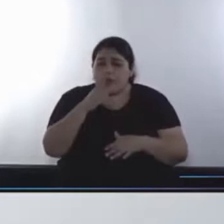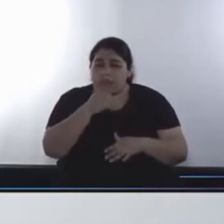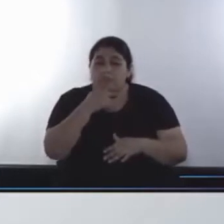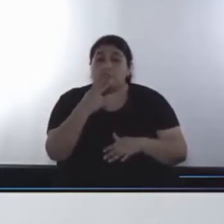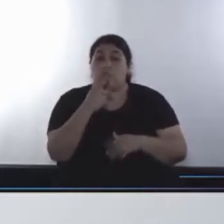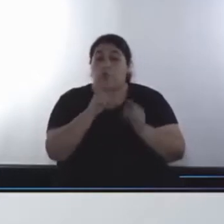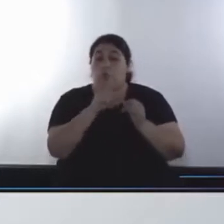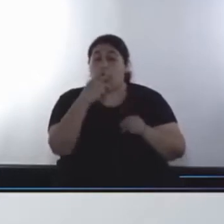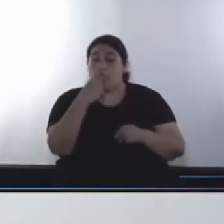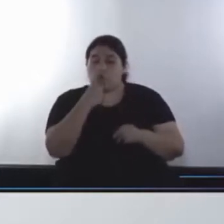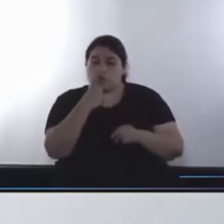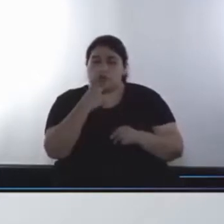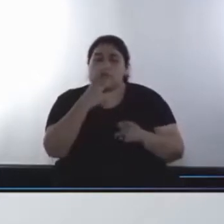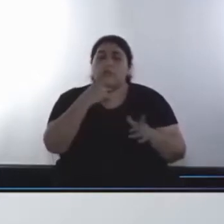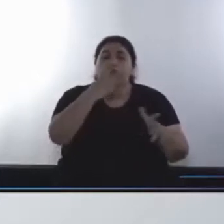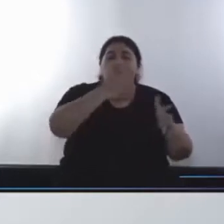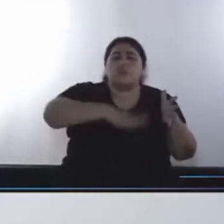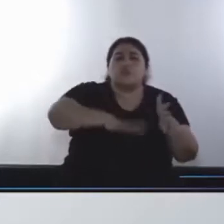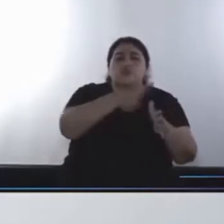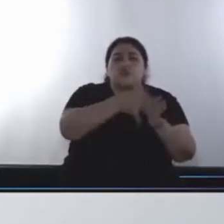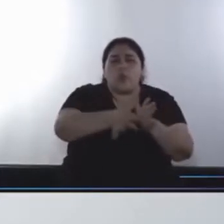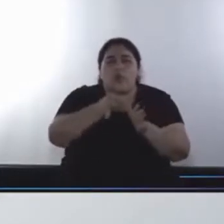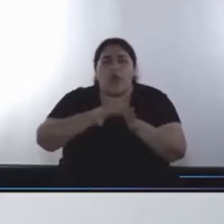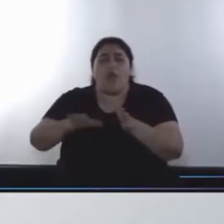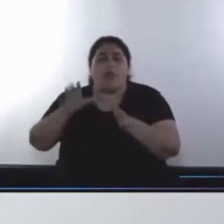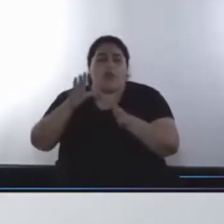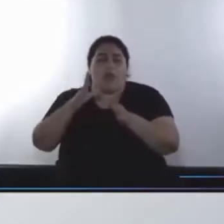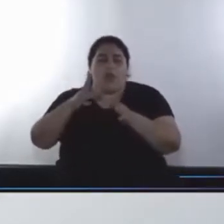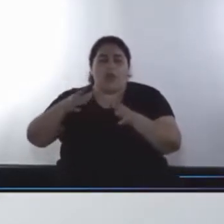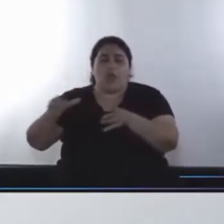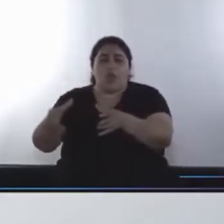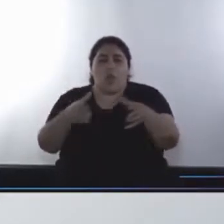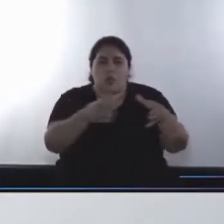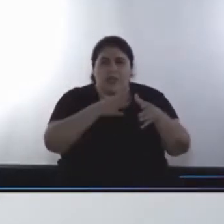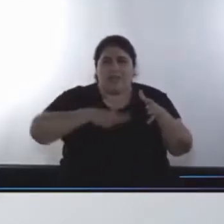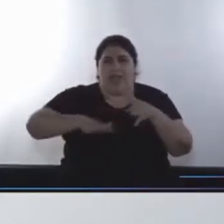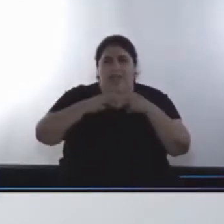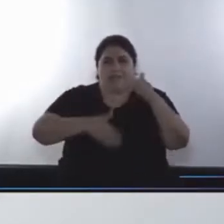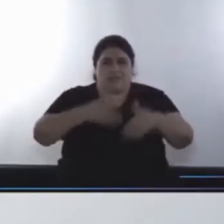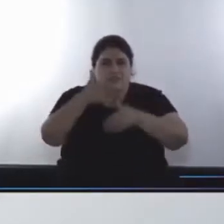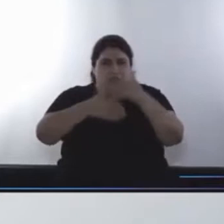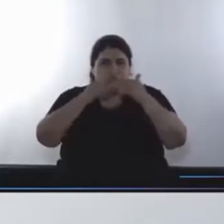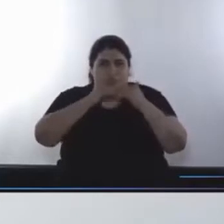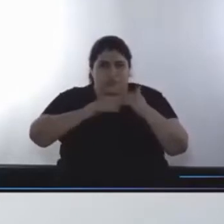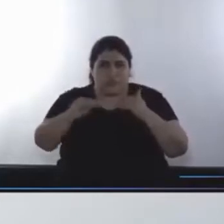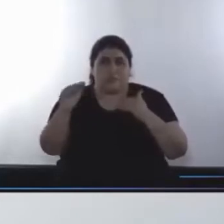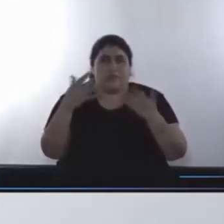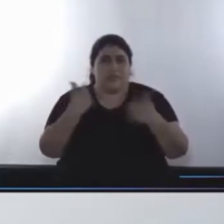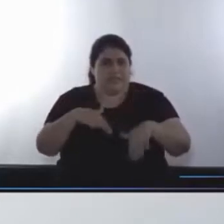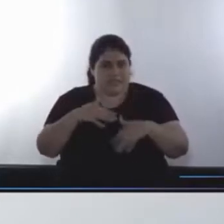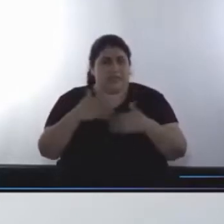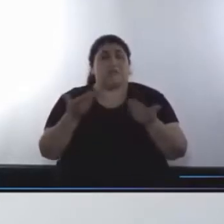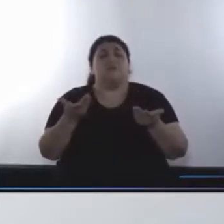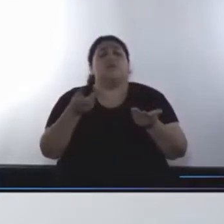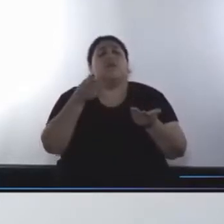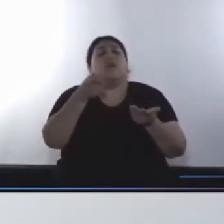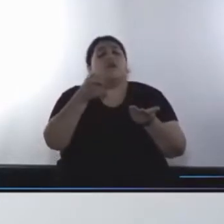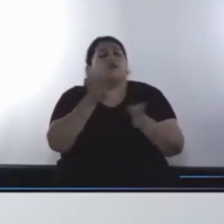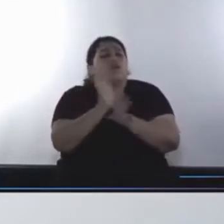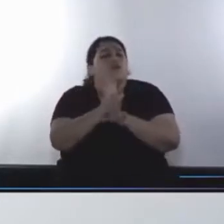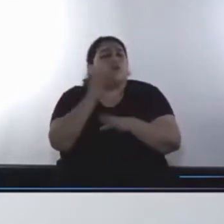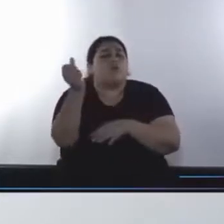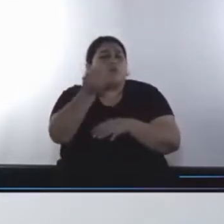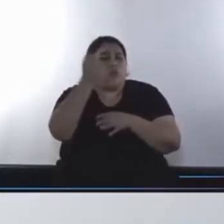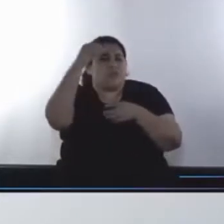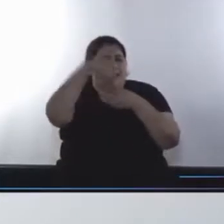Ciudades y Comunidades Sostenibles, que por primera vez aparece en las ciudades como un componente